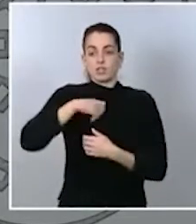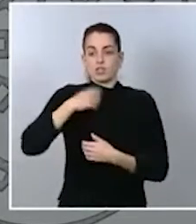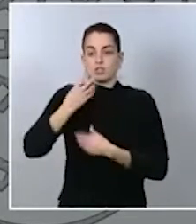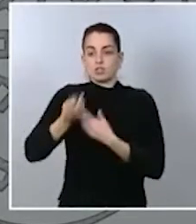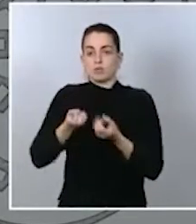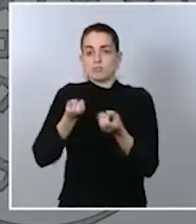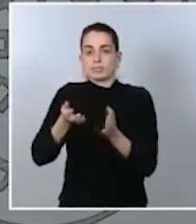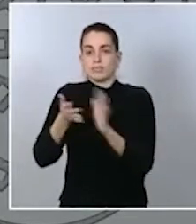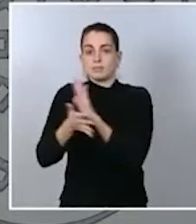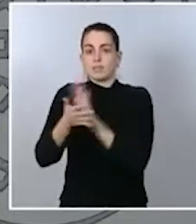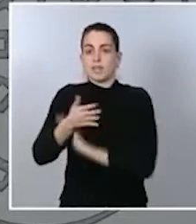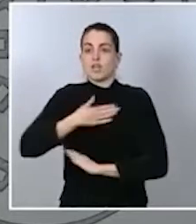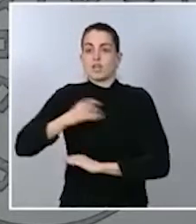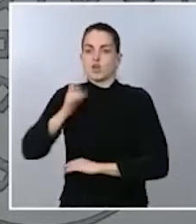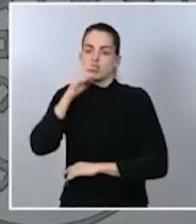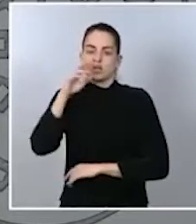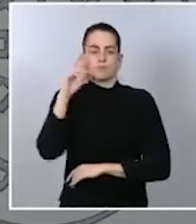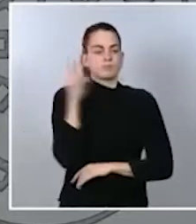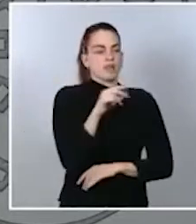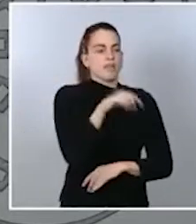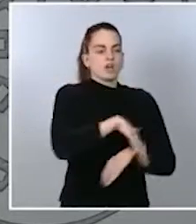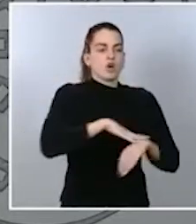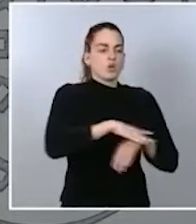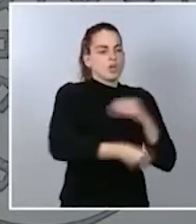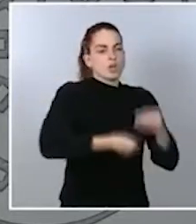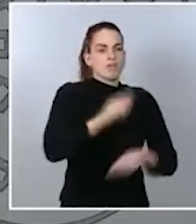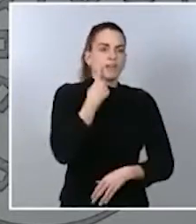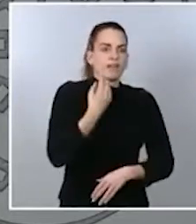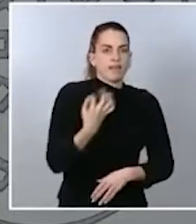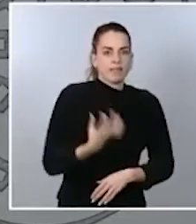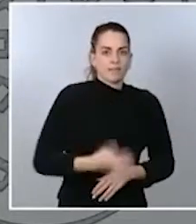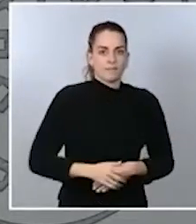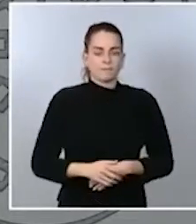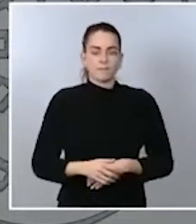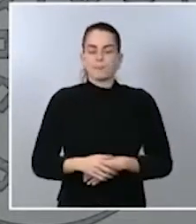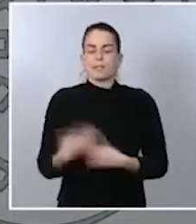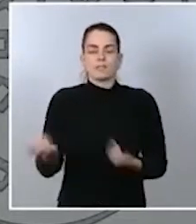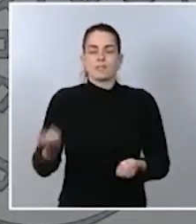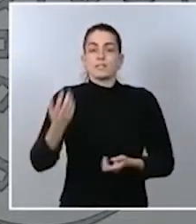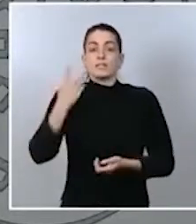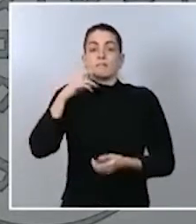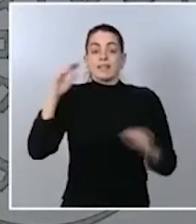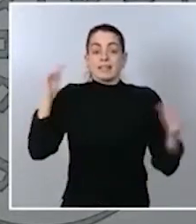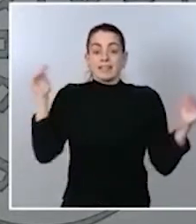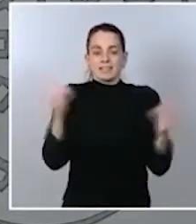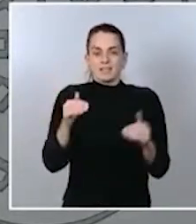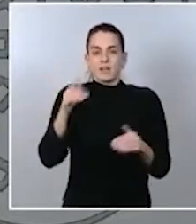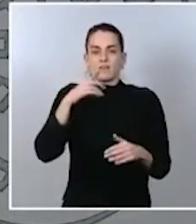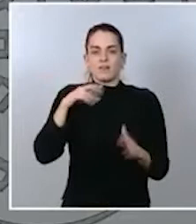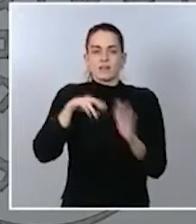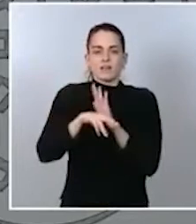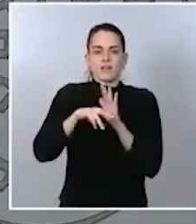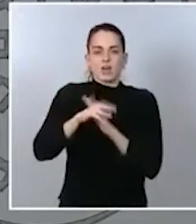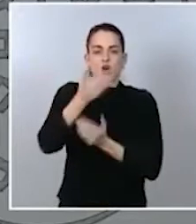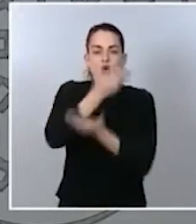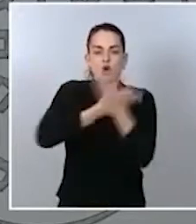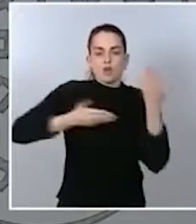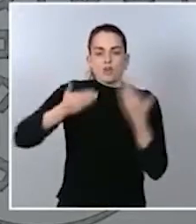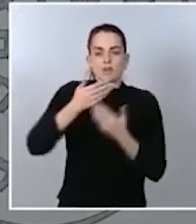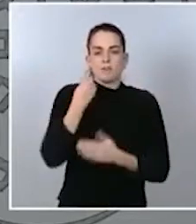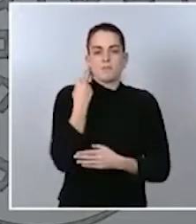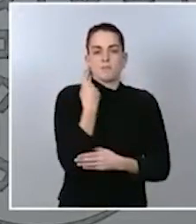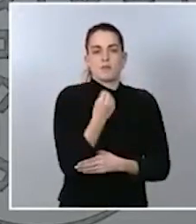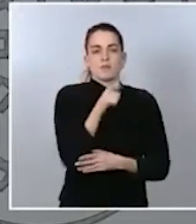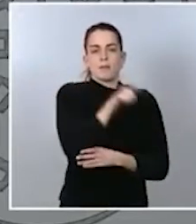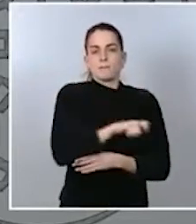por indicación del propio presidente, está concentrado en coordinar, en gestionar, en apoyar a todos los efectivos, a todas